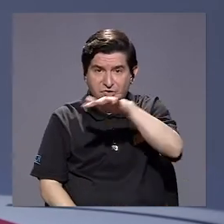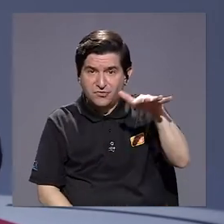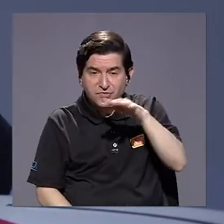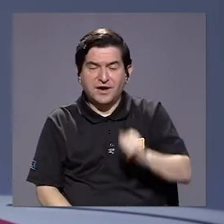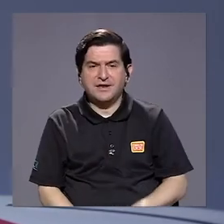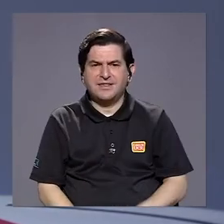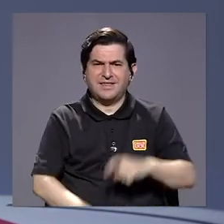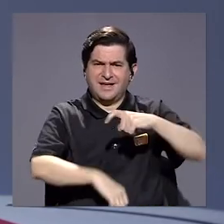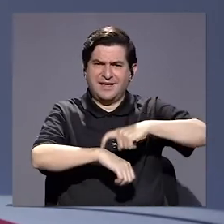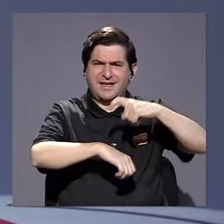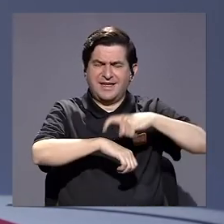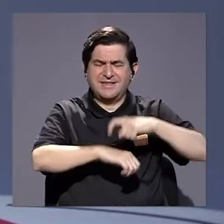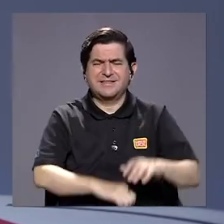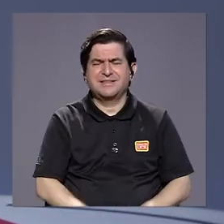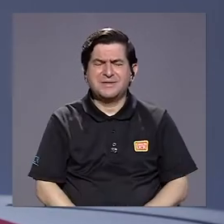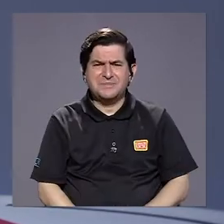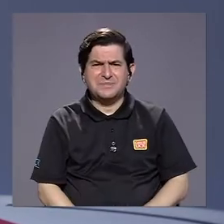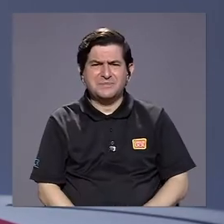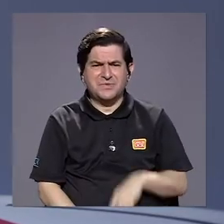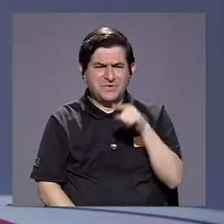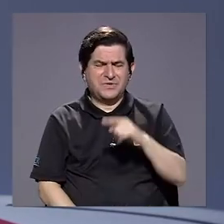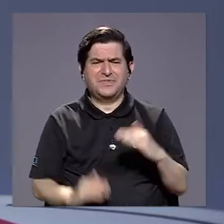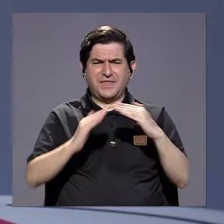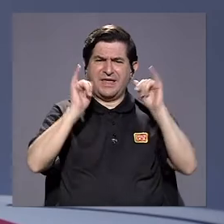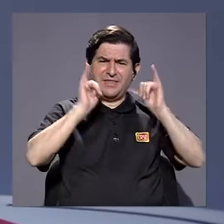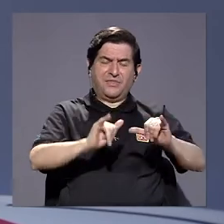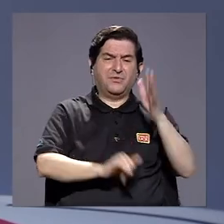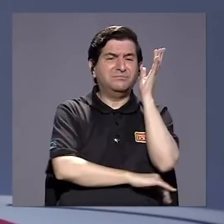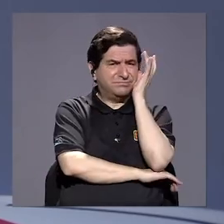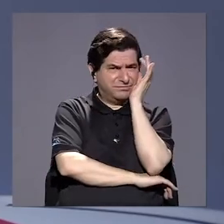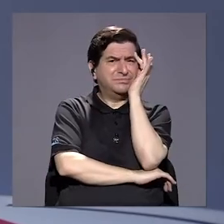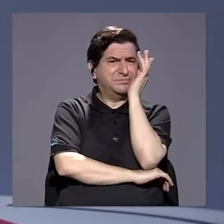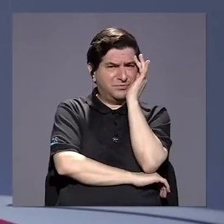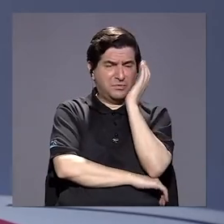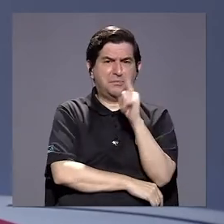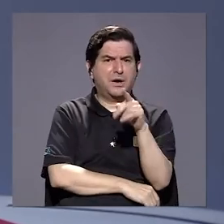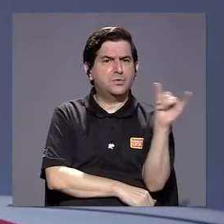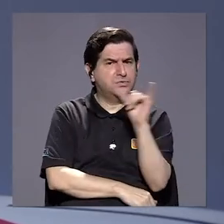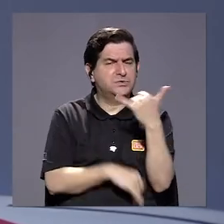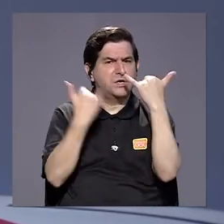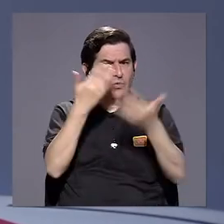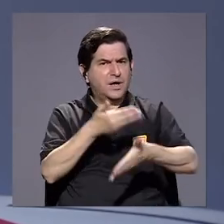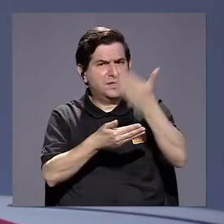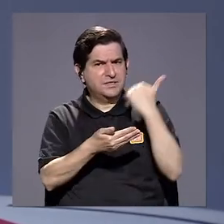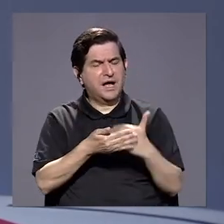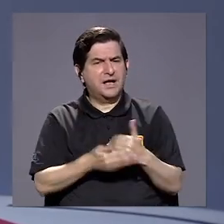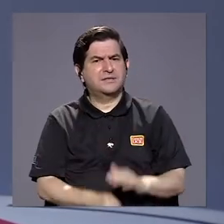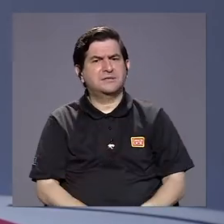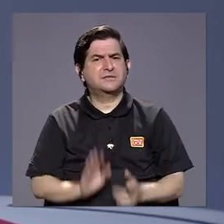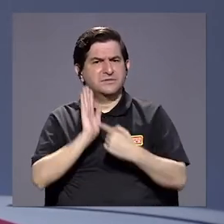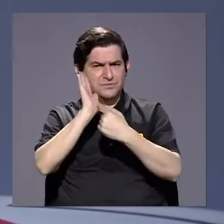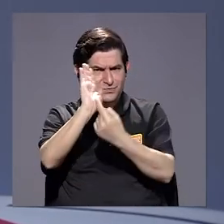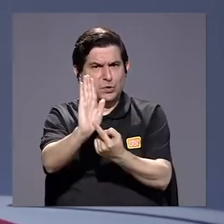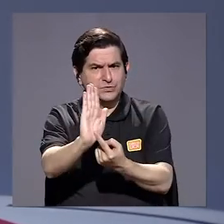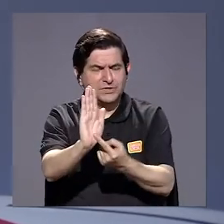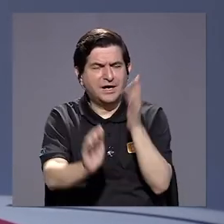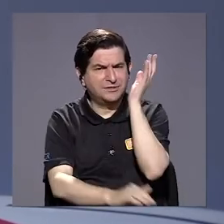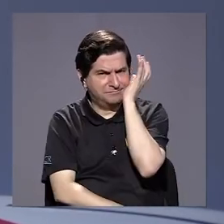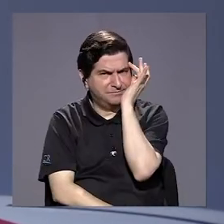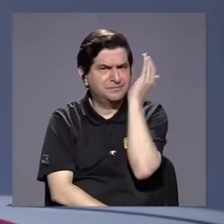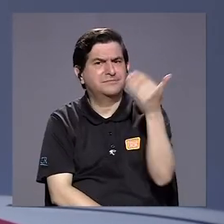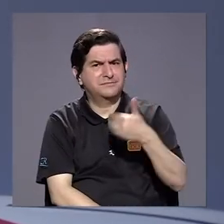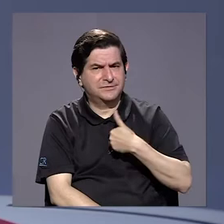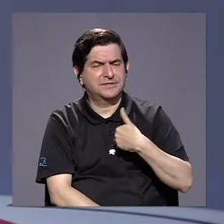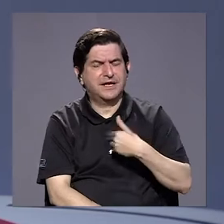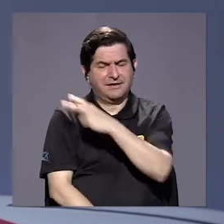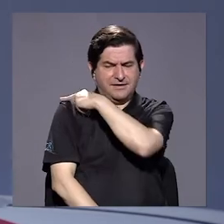todo porque en esta época de confinamiento creo que es un preocupante y en algún momento usted también lo ha lanzado como una de las preocupaciones